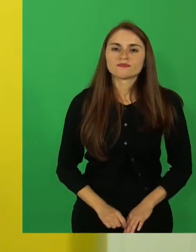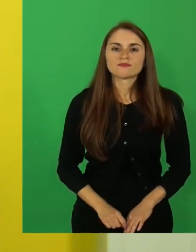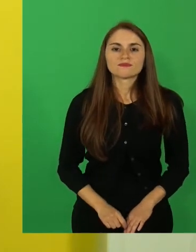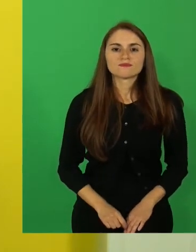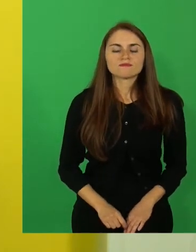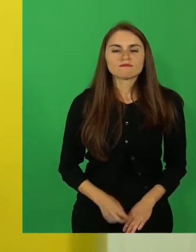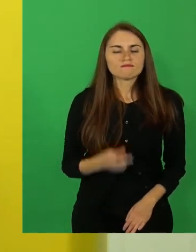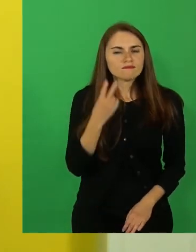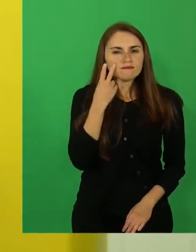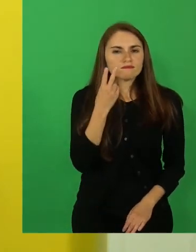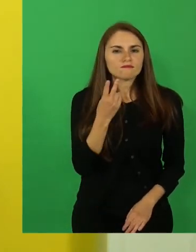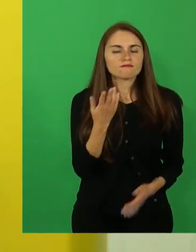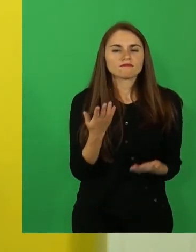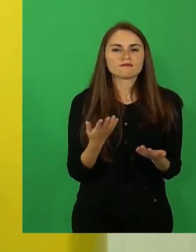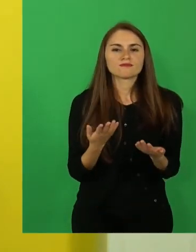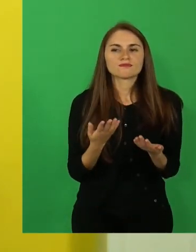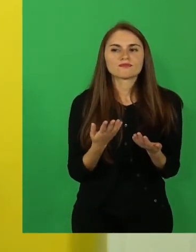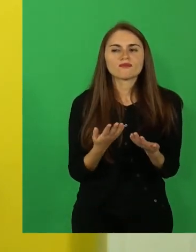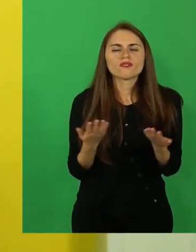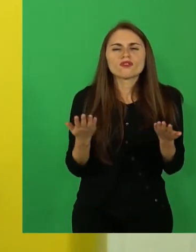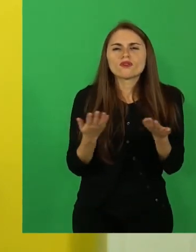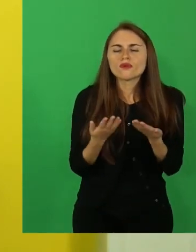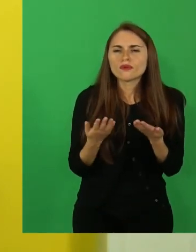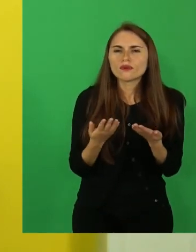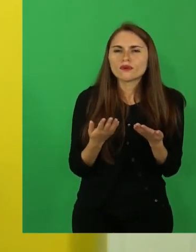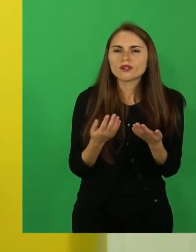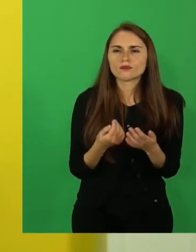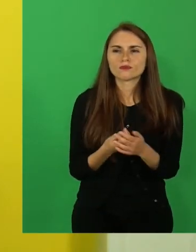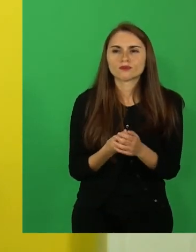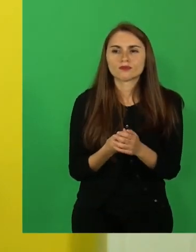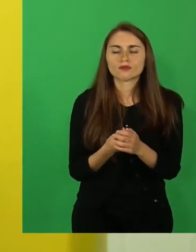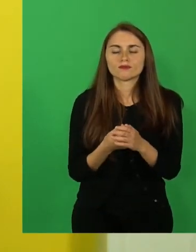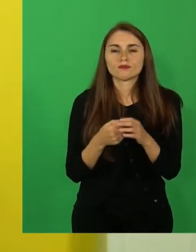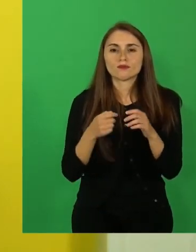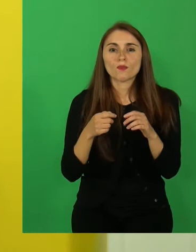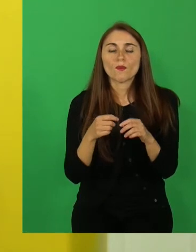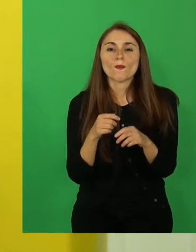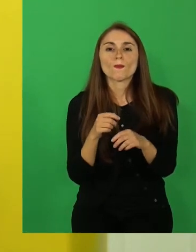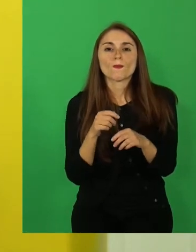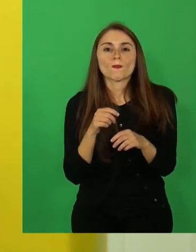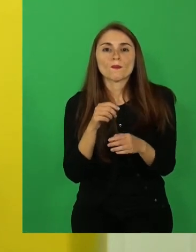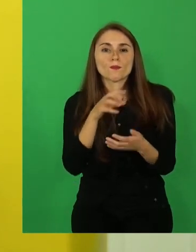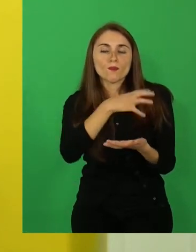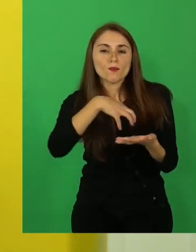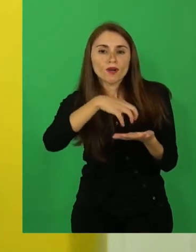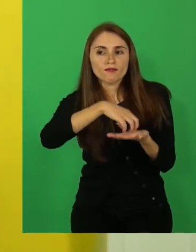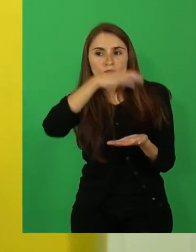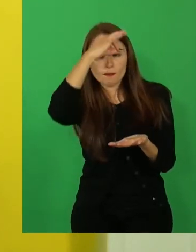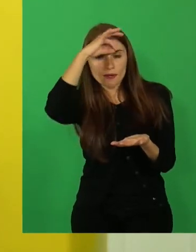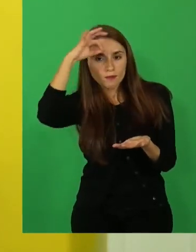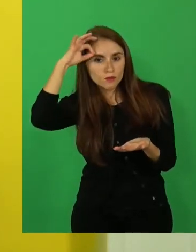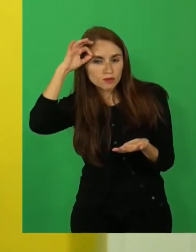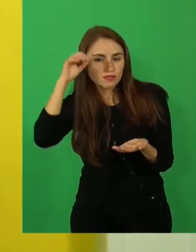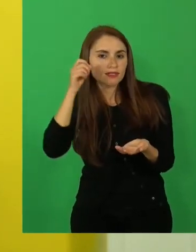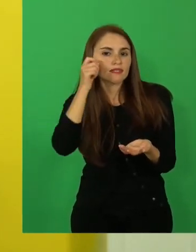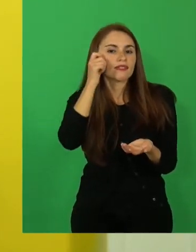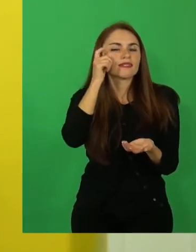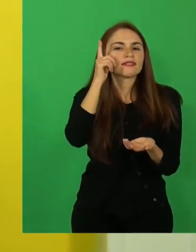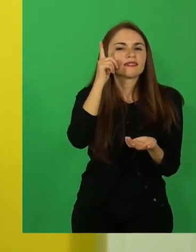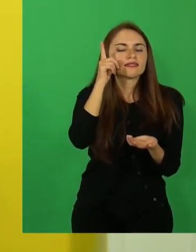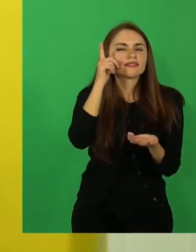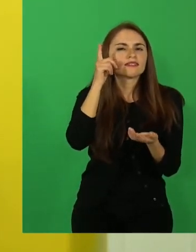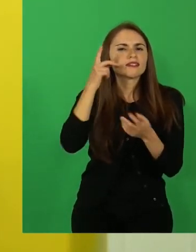Vamos a ver cómo nuestro pueblo mapuche entendía la